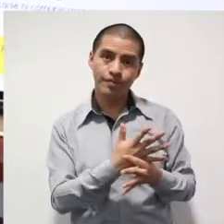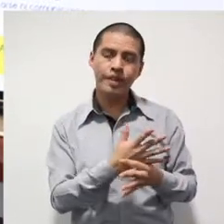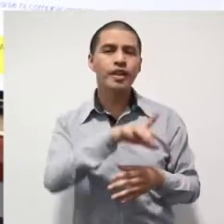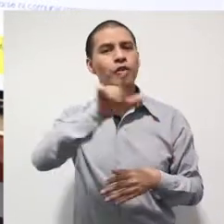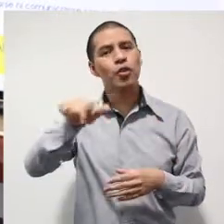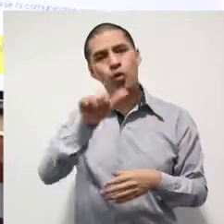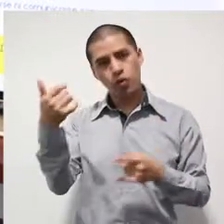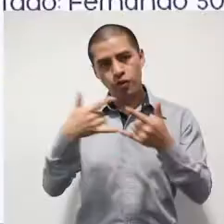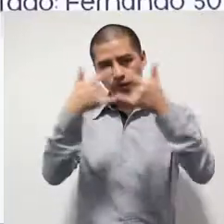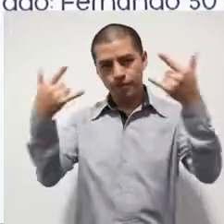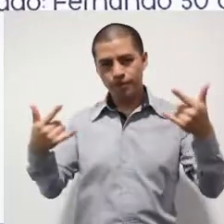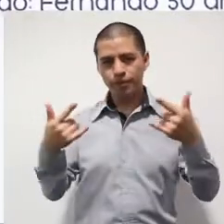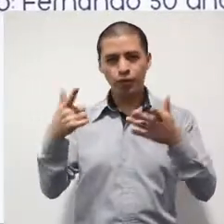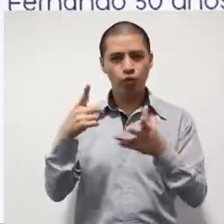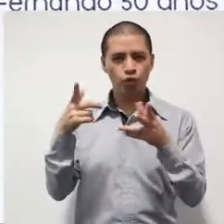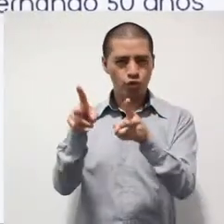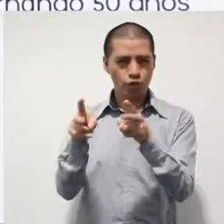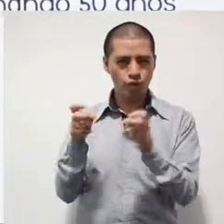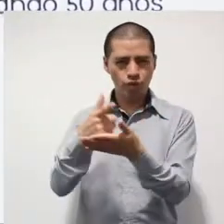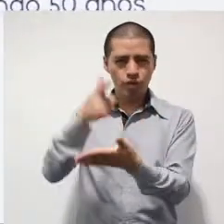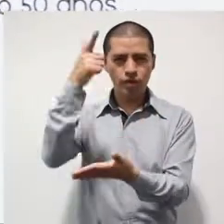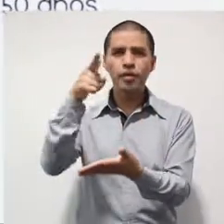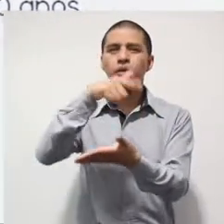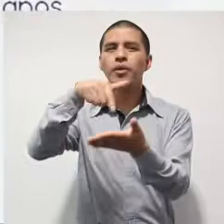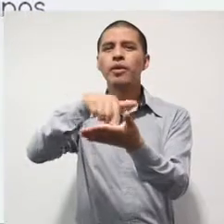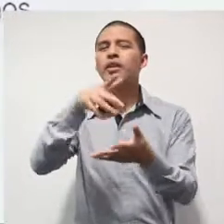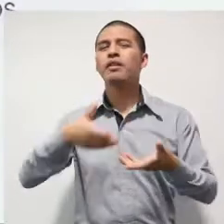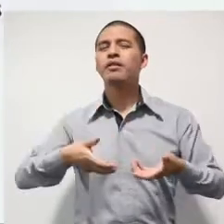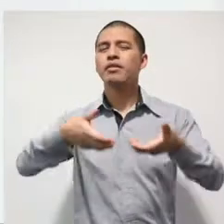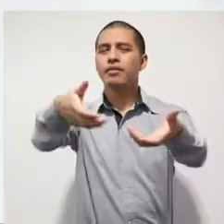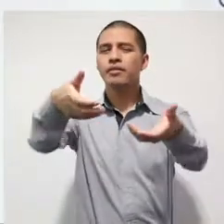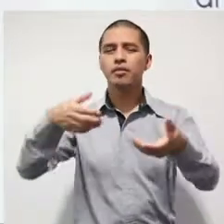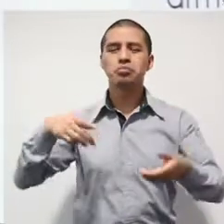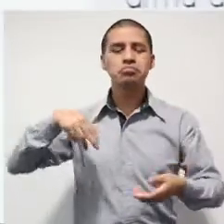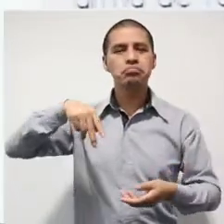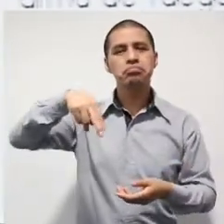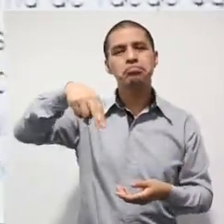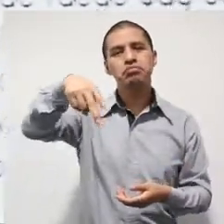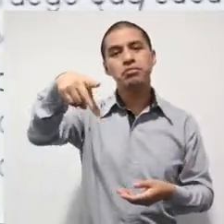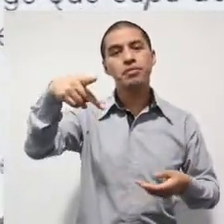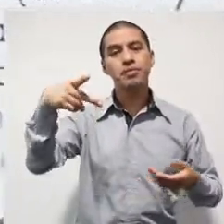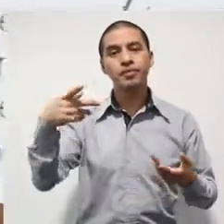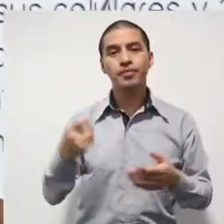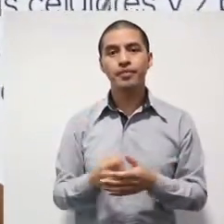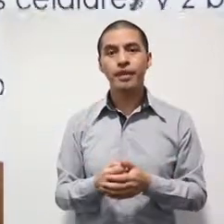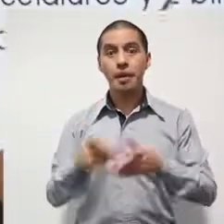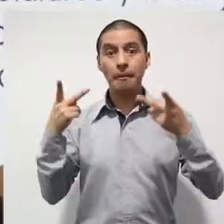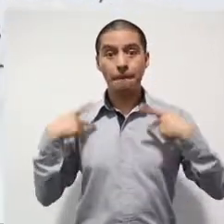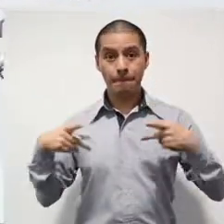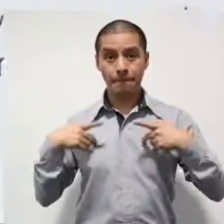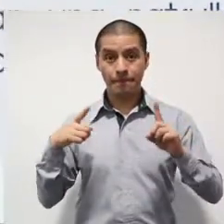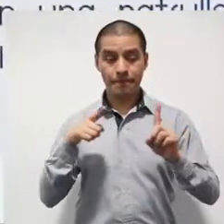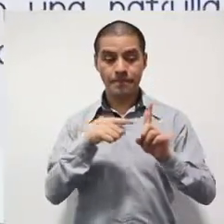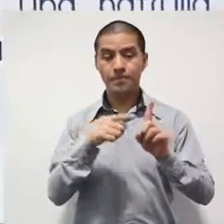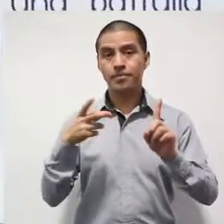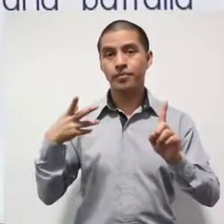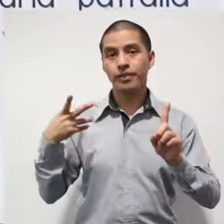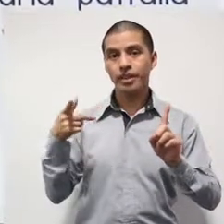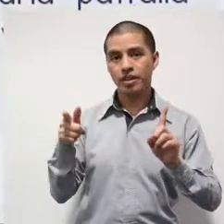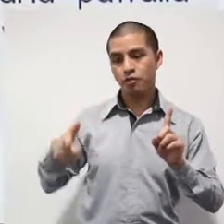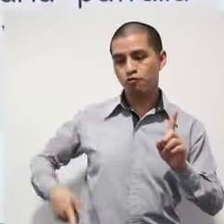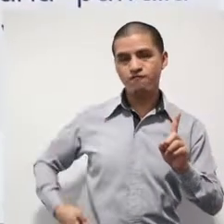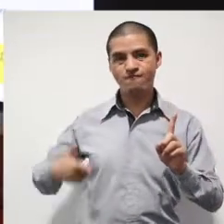Luego tienes aquí uno más, robo agravado. Este se envía a pública en donde se amaga con una